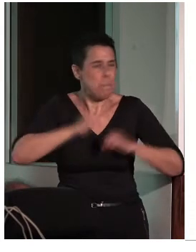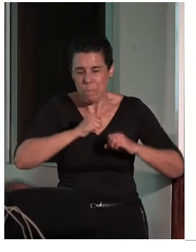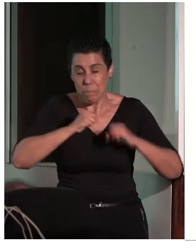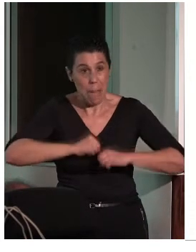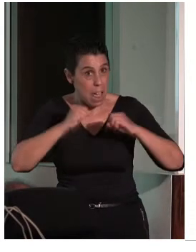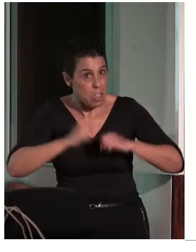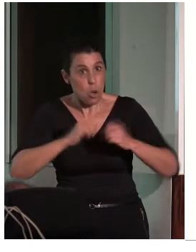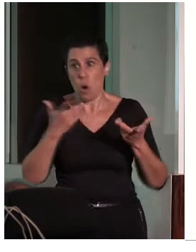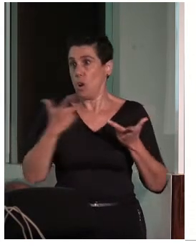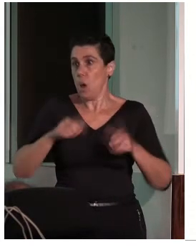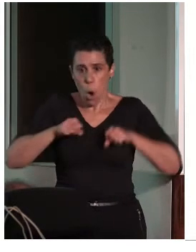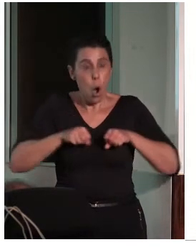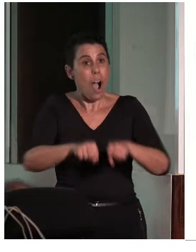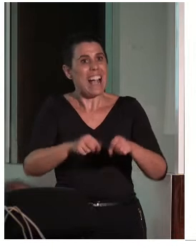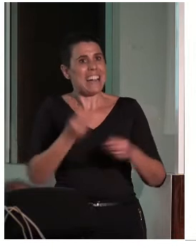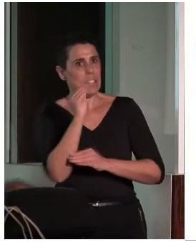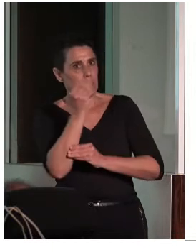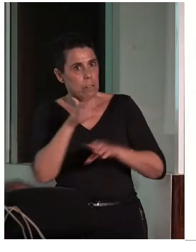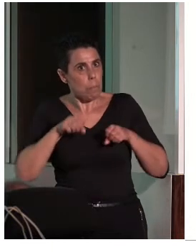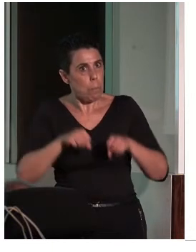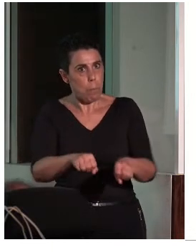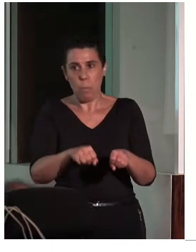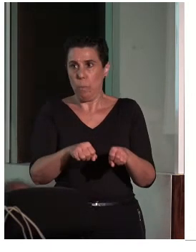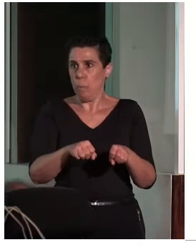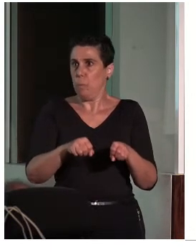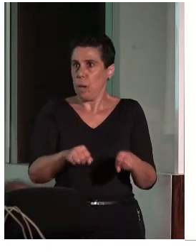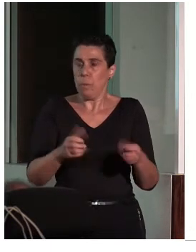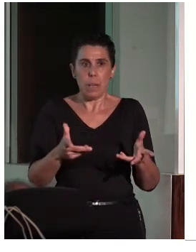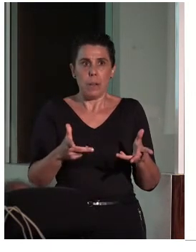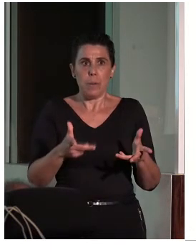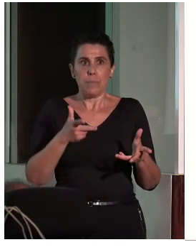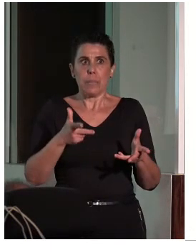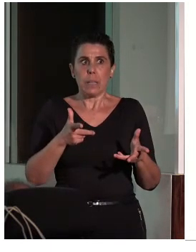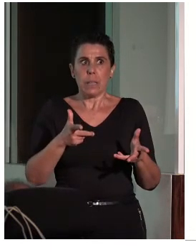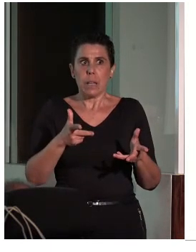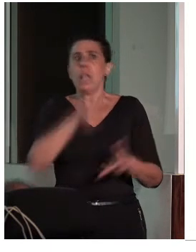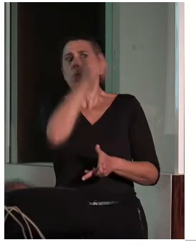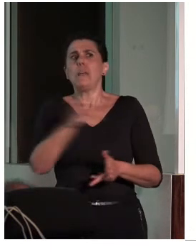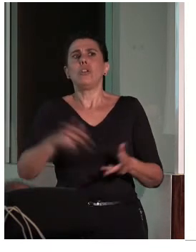portan carritos, personas que tienen, ya digo, la movilidad reducida.